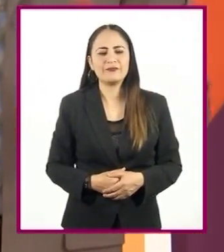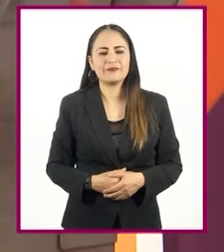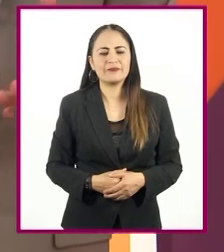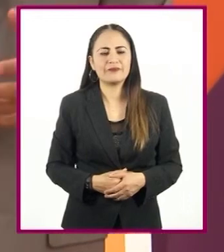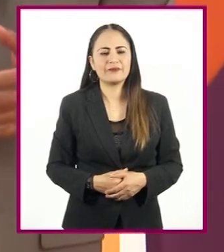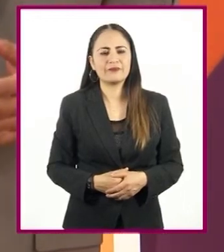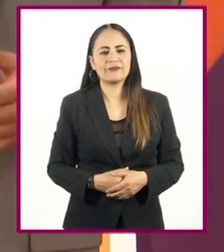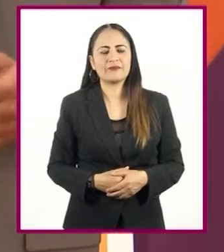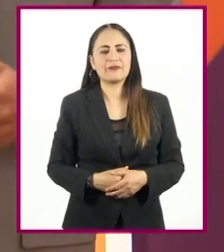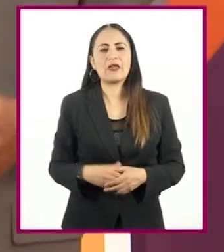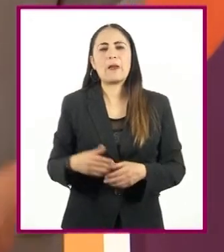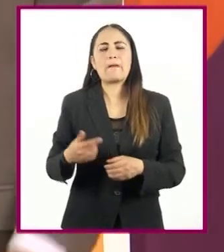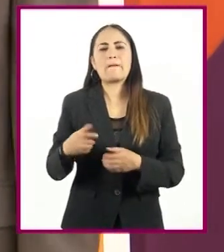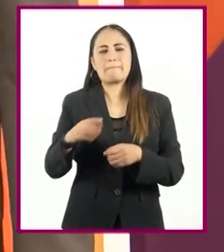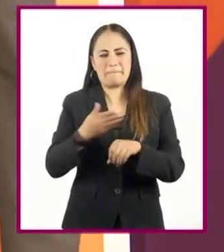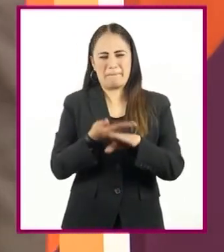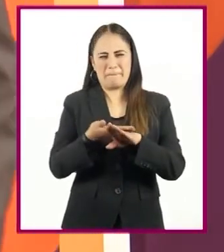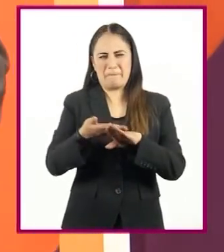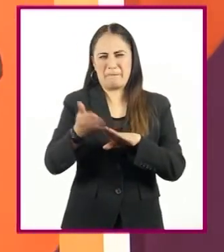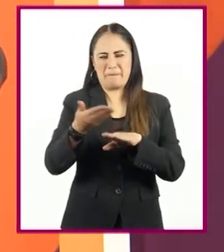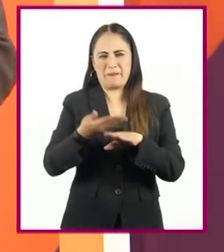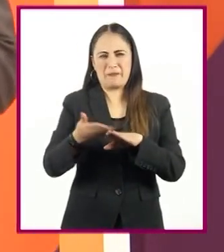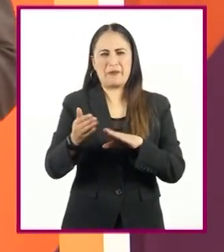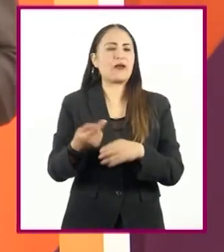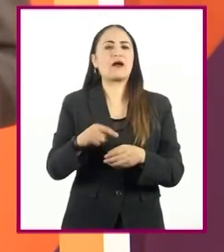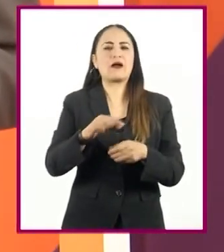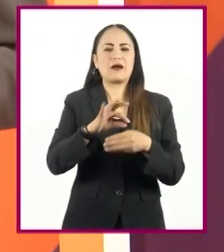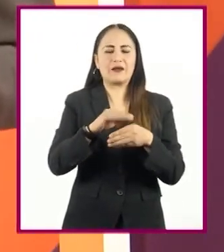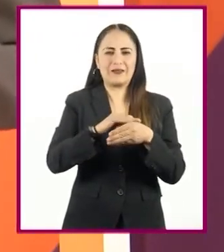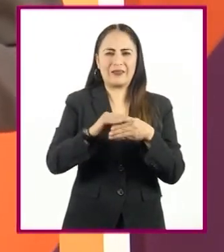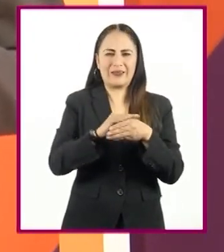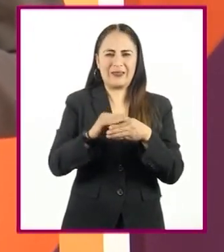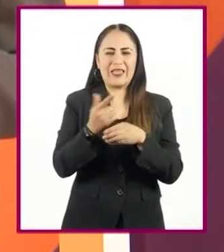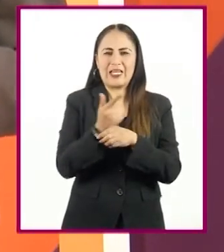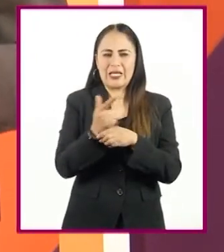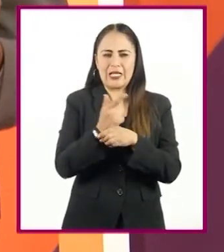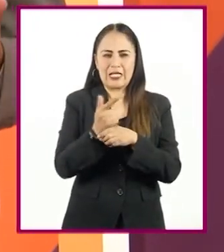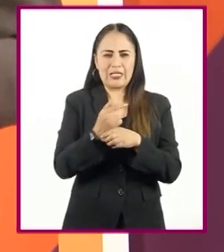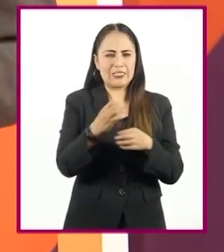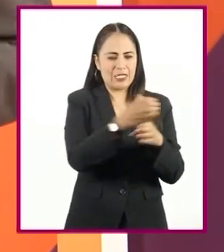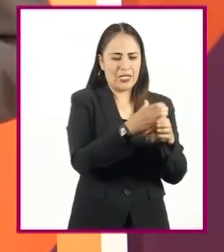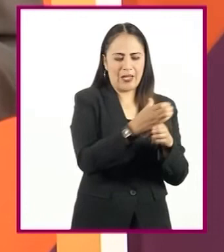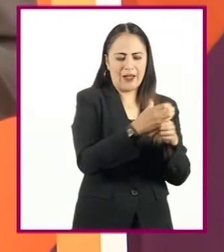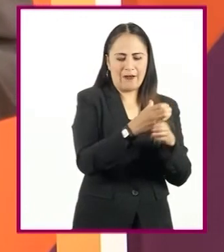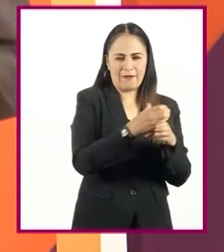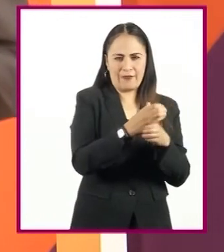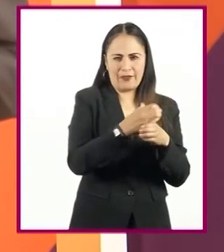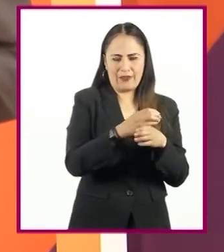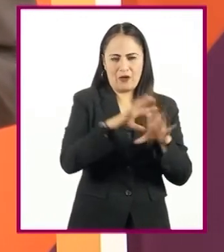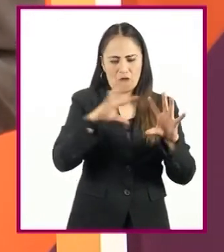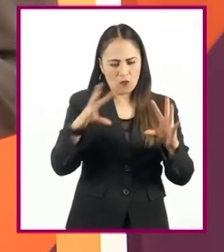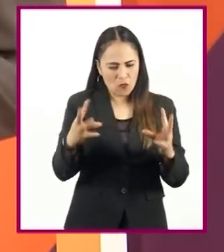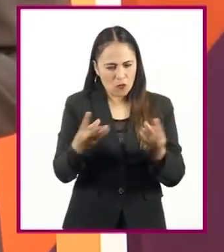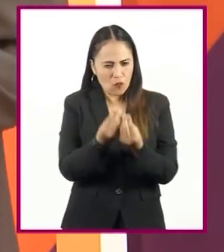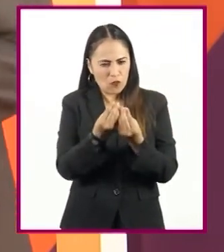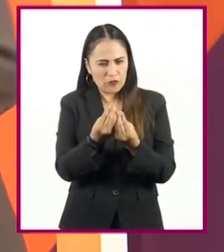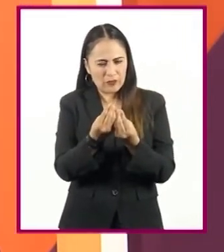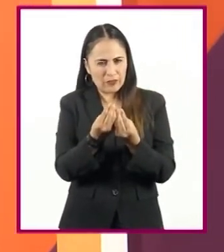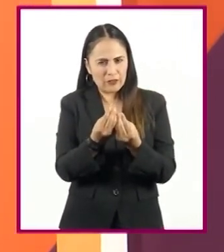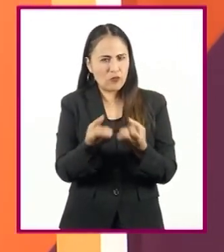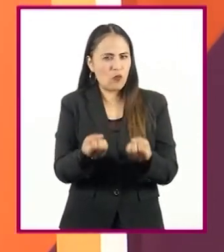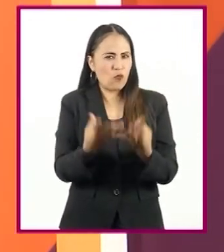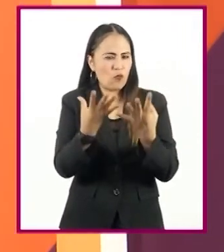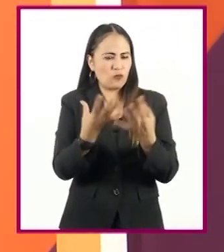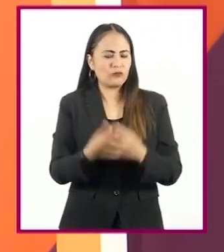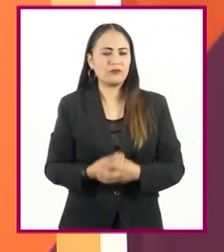El pelo gris aquí y el café de este lado. Ahora procedemos a combinarlas para obtener la primera cruza de híbridos.